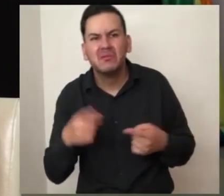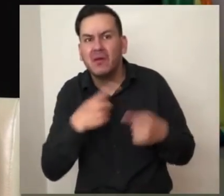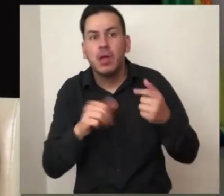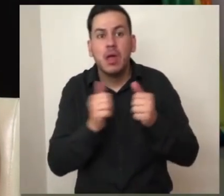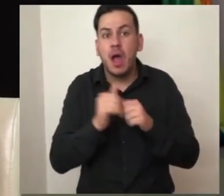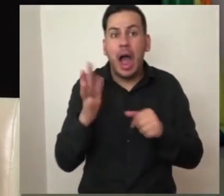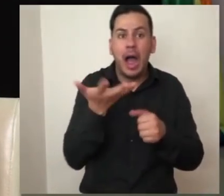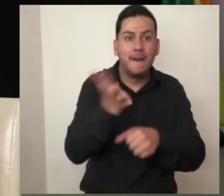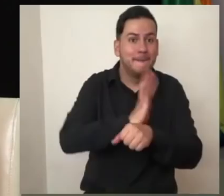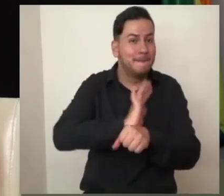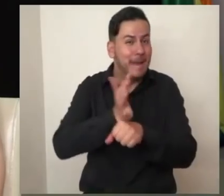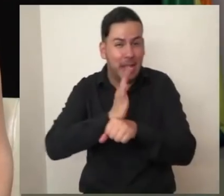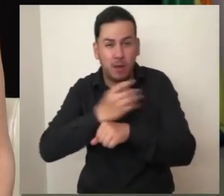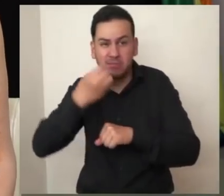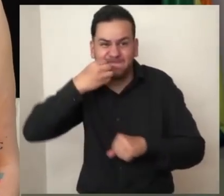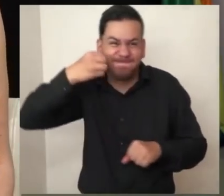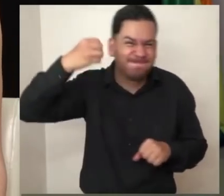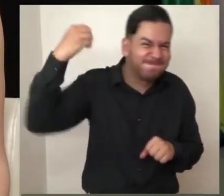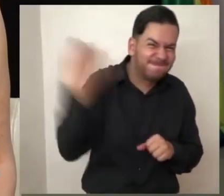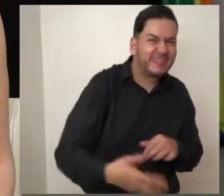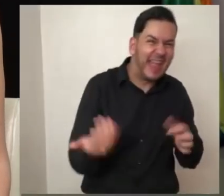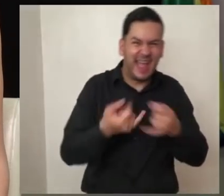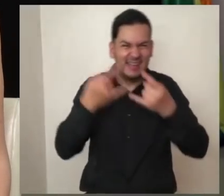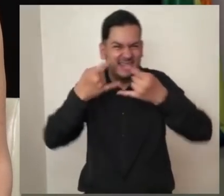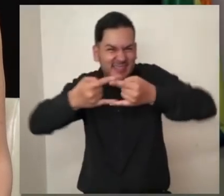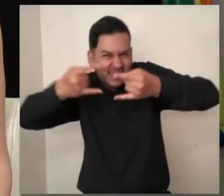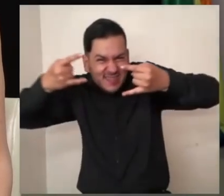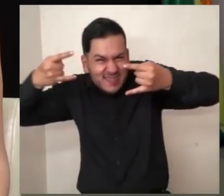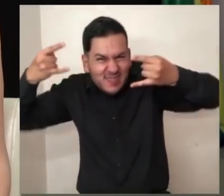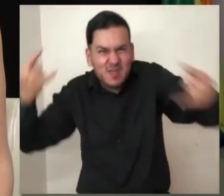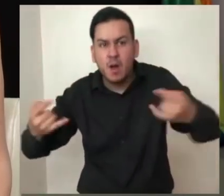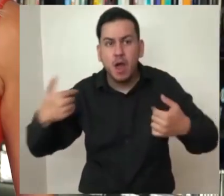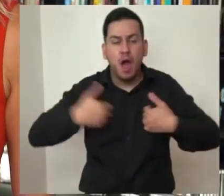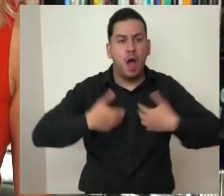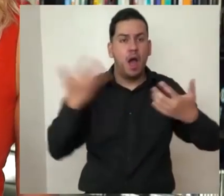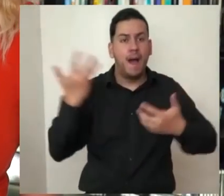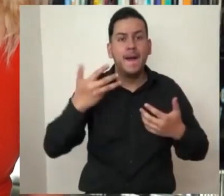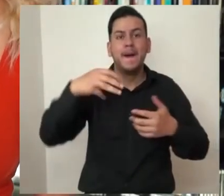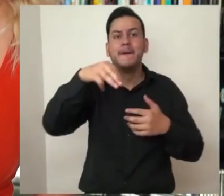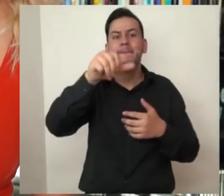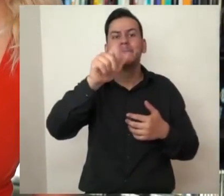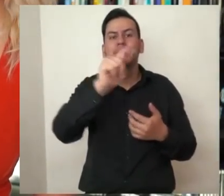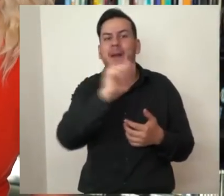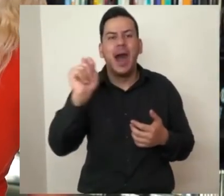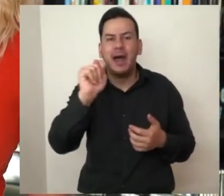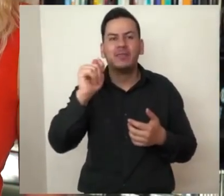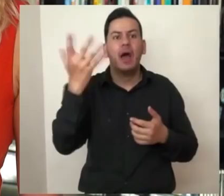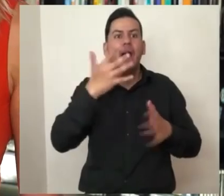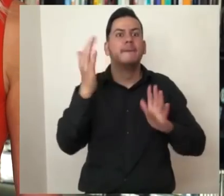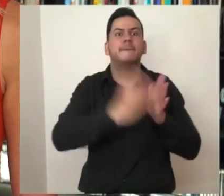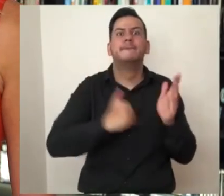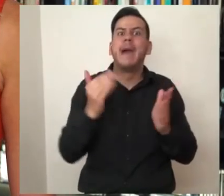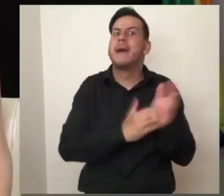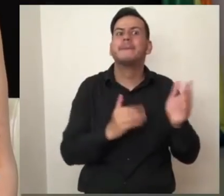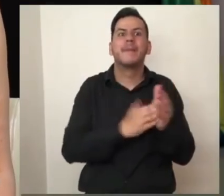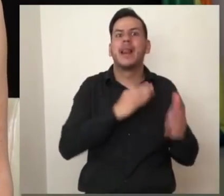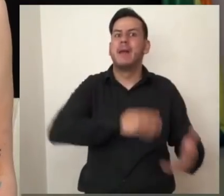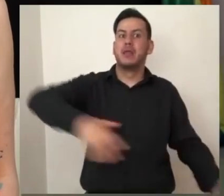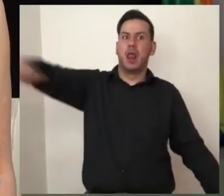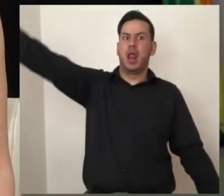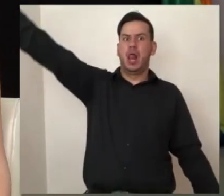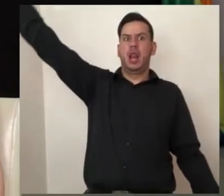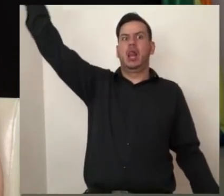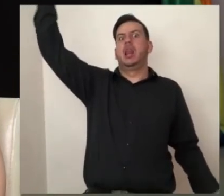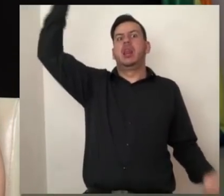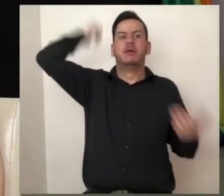a hacer una película bien perrona de la historia, una película que además ojalá y lo documente todo. Matt Damon comprando papel higiénico por la tonelada. Scarlett